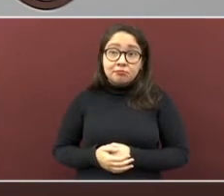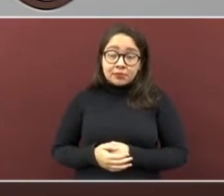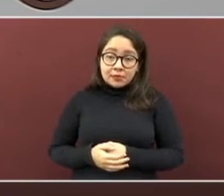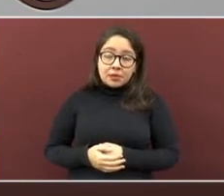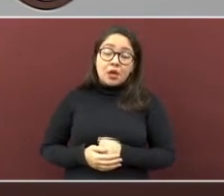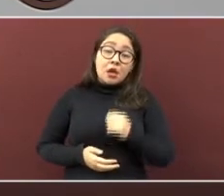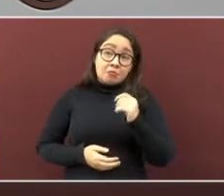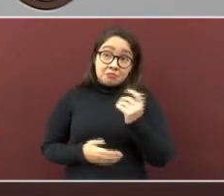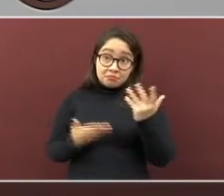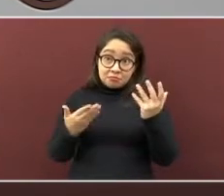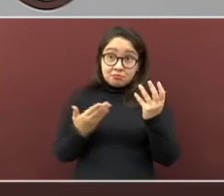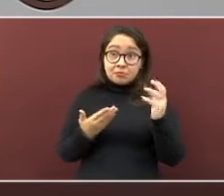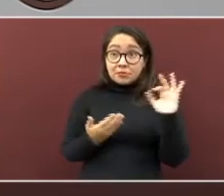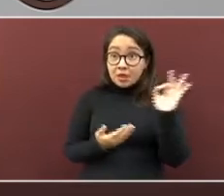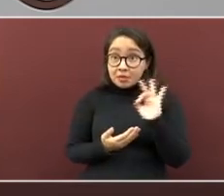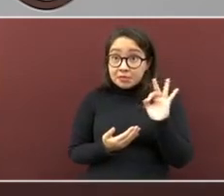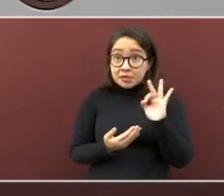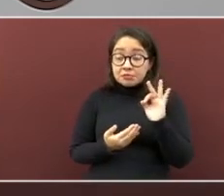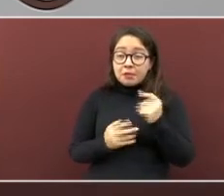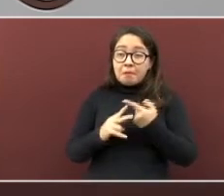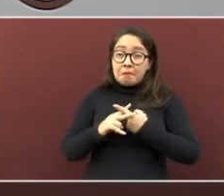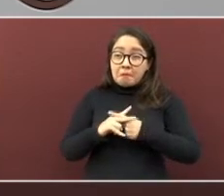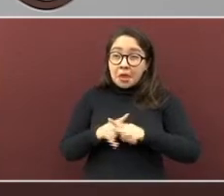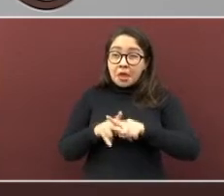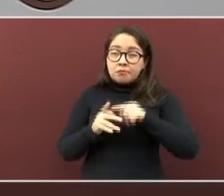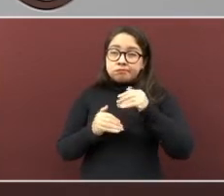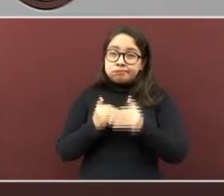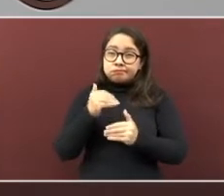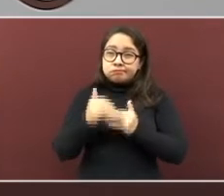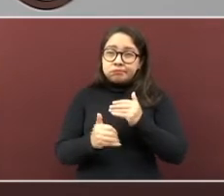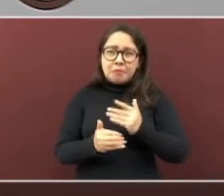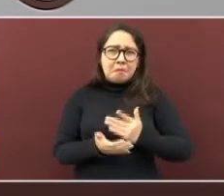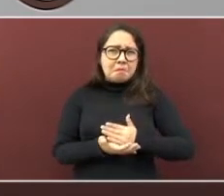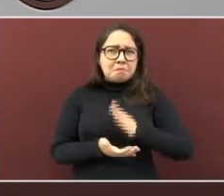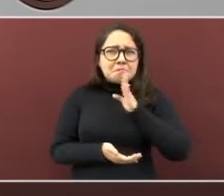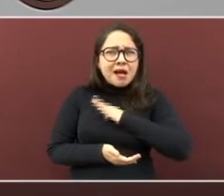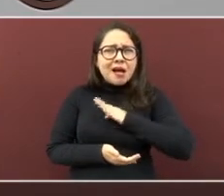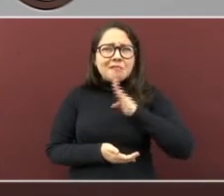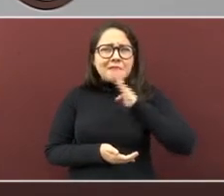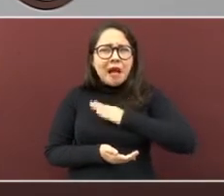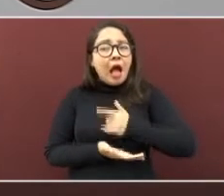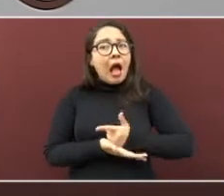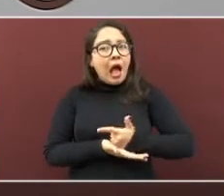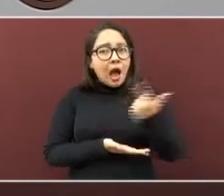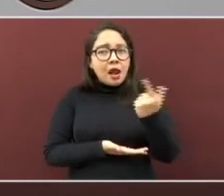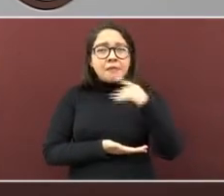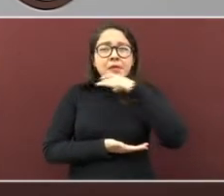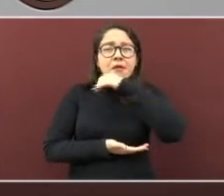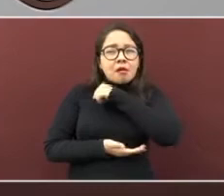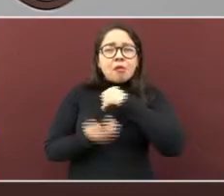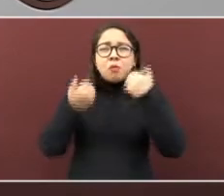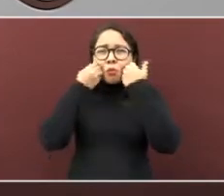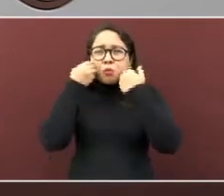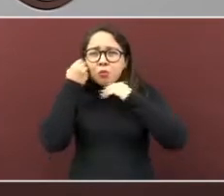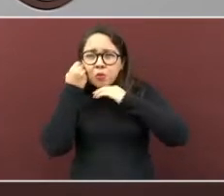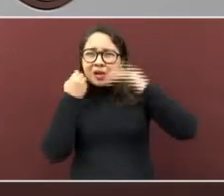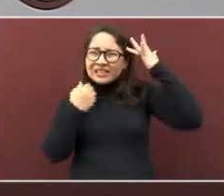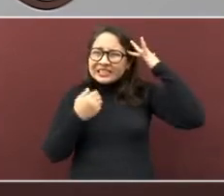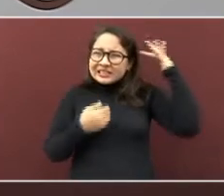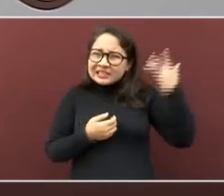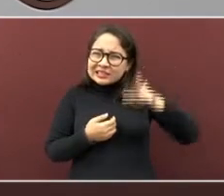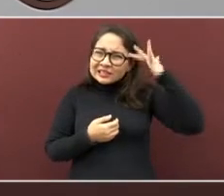O si no, comienzan a presentar síntomas ya graves, como la fiebre, el dolor de cabeza,